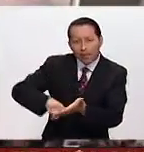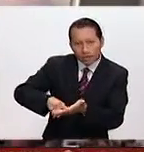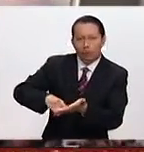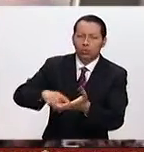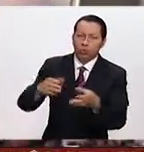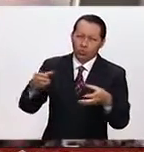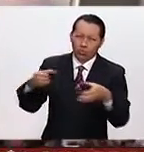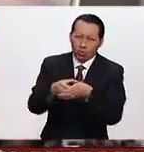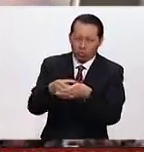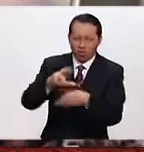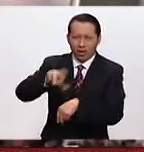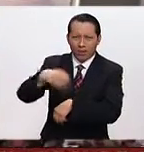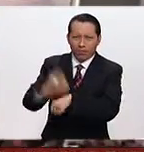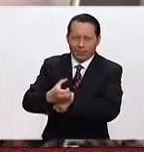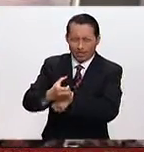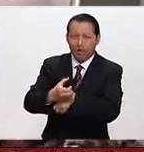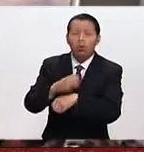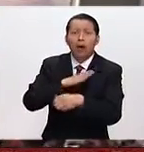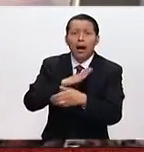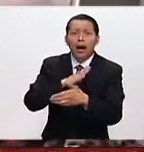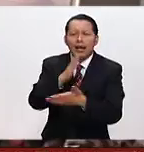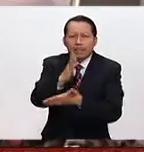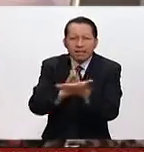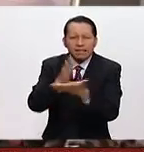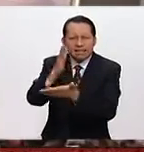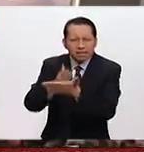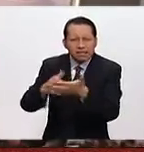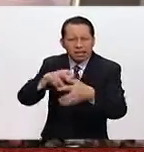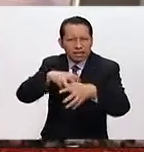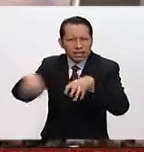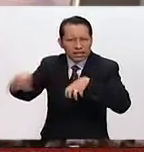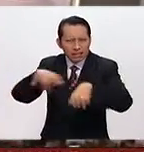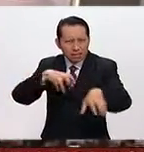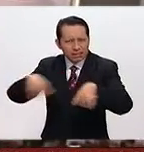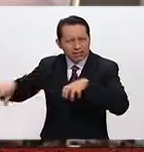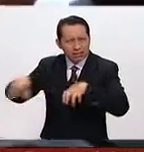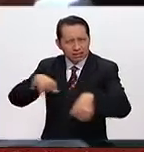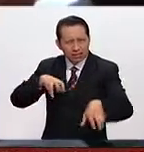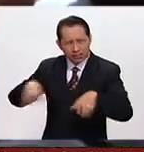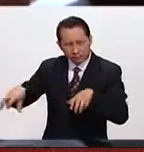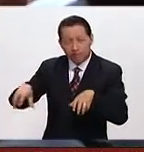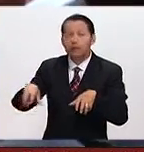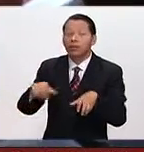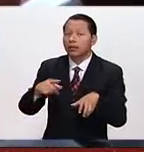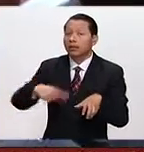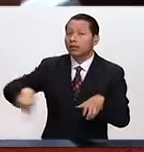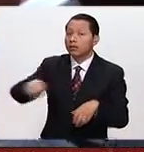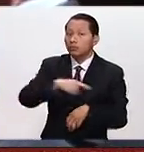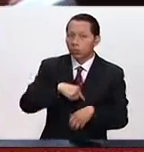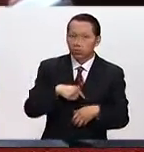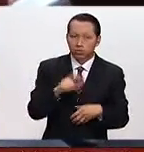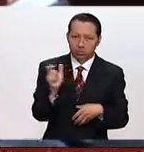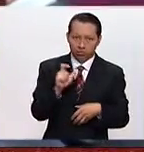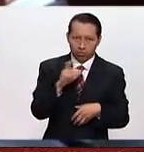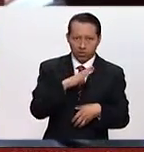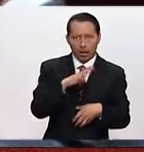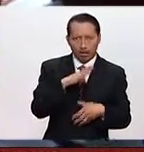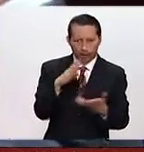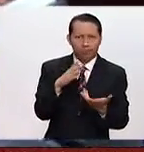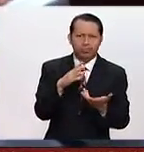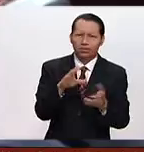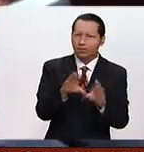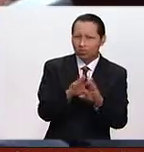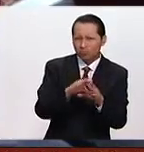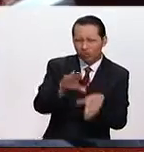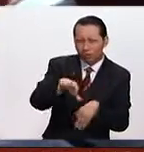hay en el interior del partido republicano y que se estuvieron expresando, y se han estado expresando, no solamente en el pleno, cuando se trató de impugnar esa